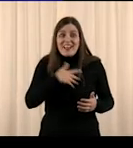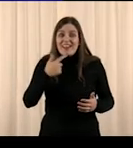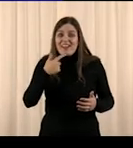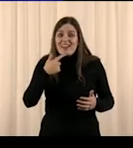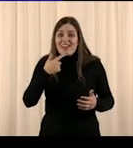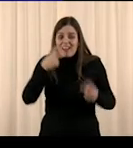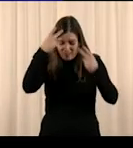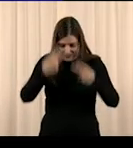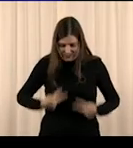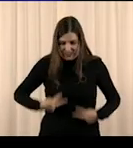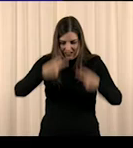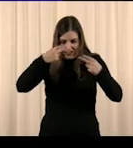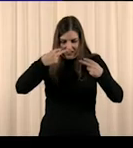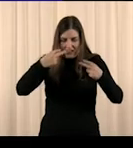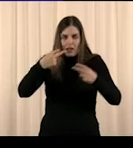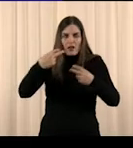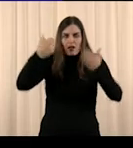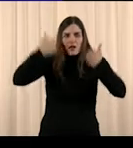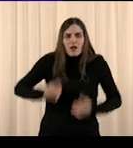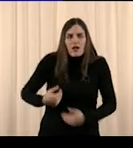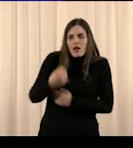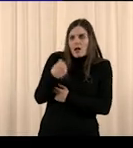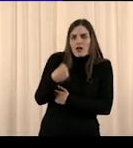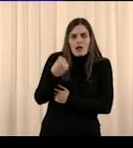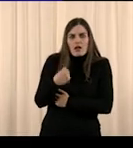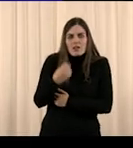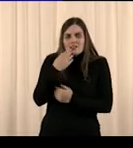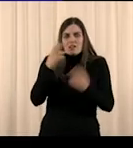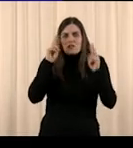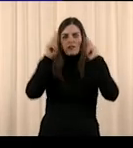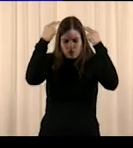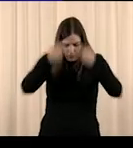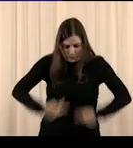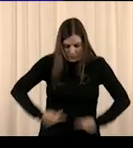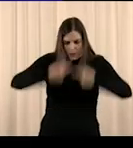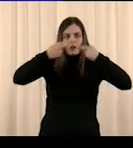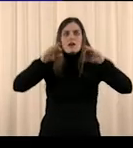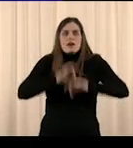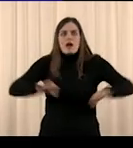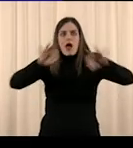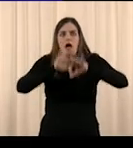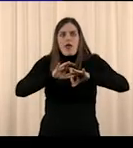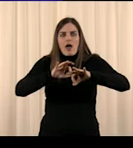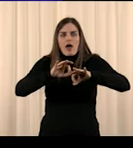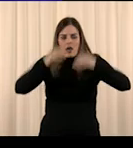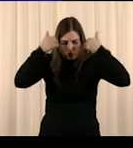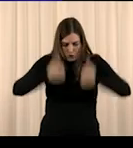mismos, a quiénes son realmente. Y si no se prestan atención a lo que realmente son,